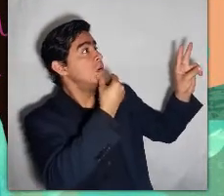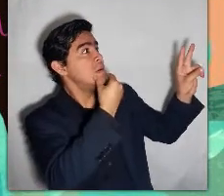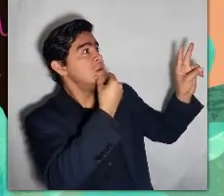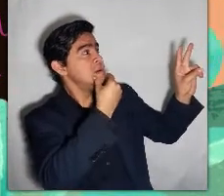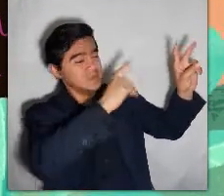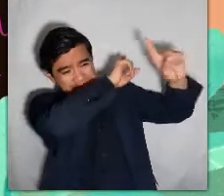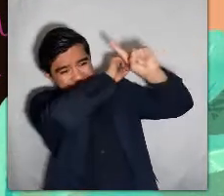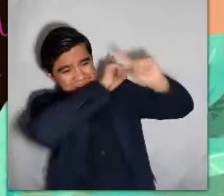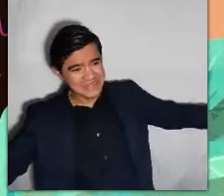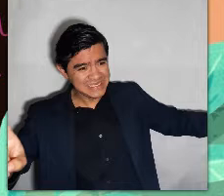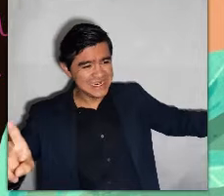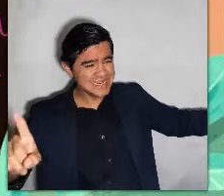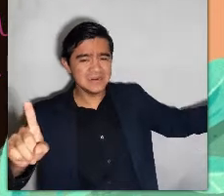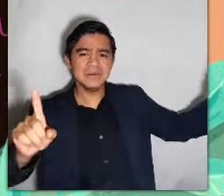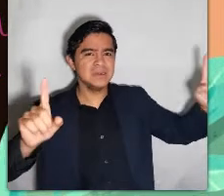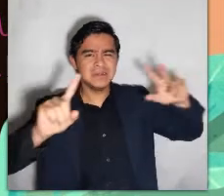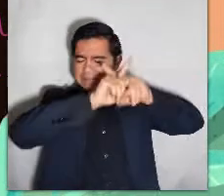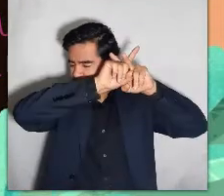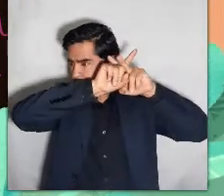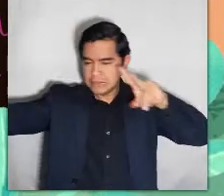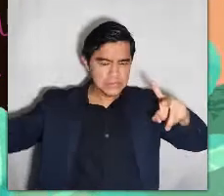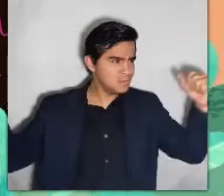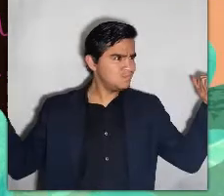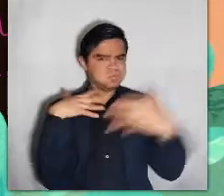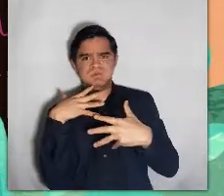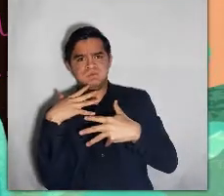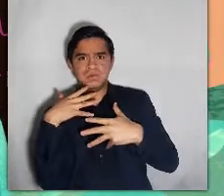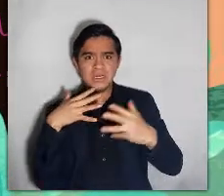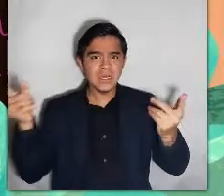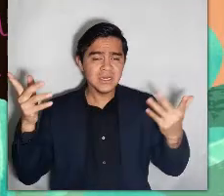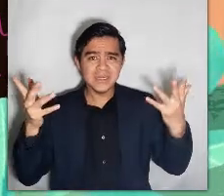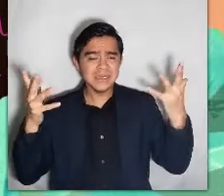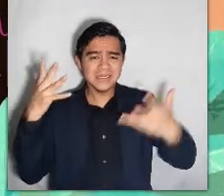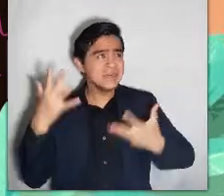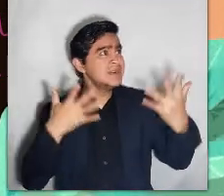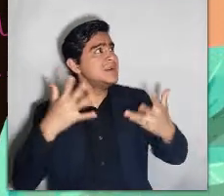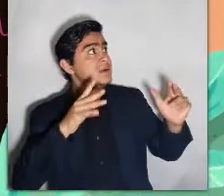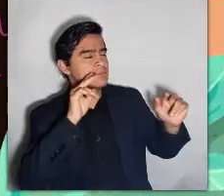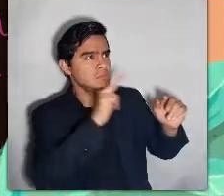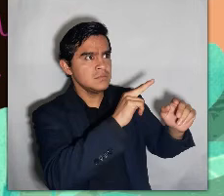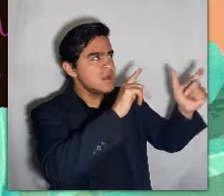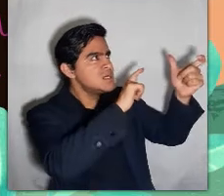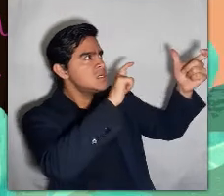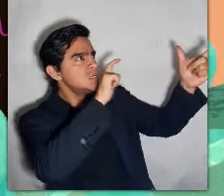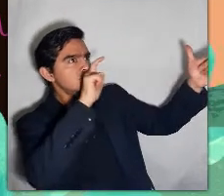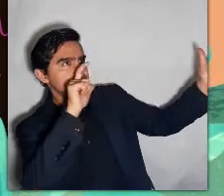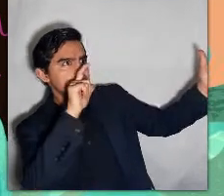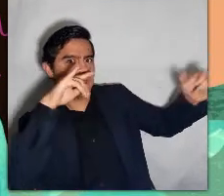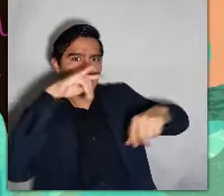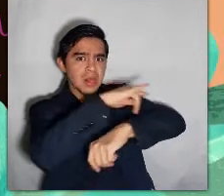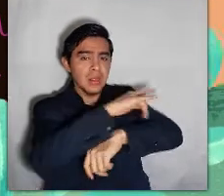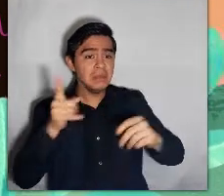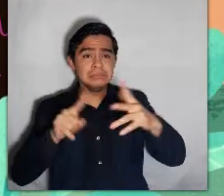gigantes. Margarito salió corriendo horrorizado y poseído por un miedo insoportable. Se asustó